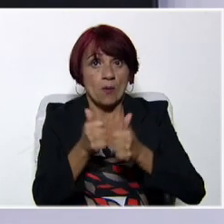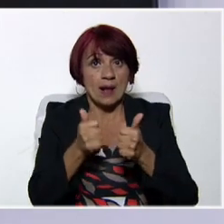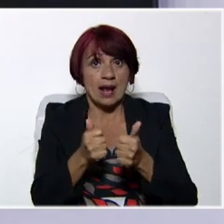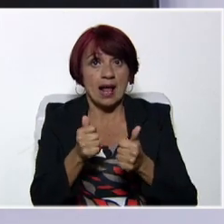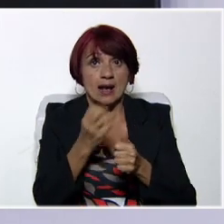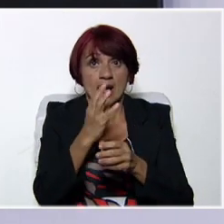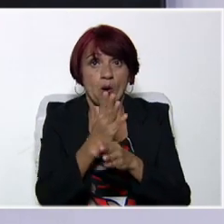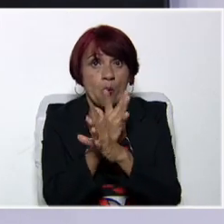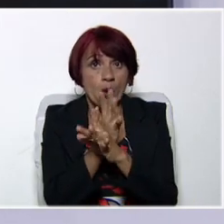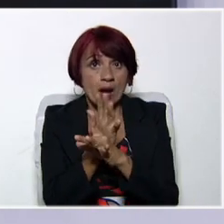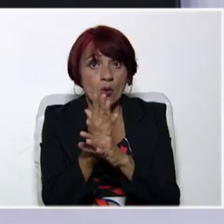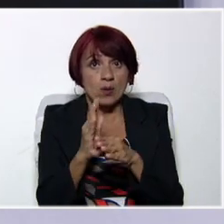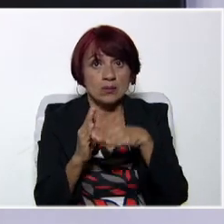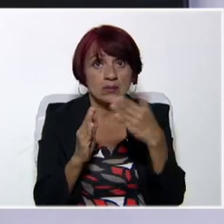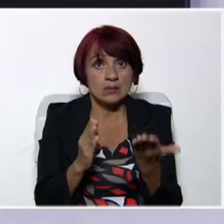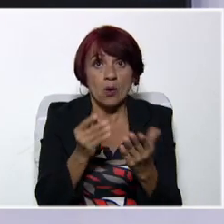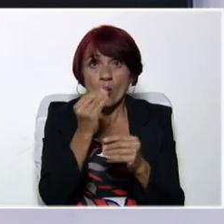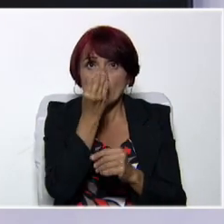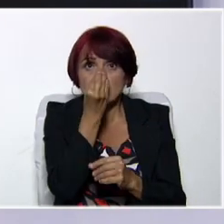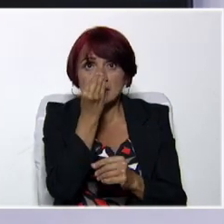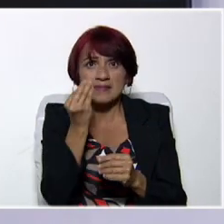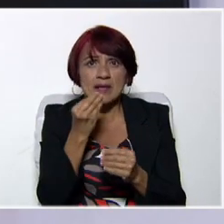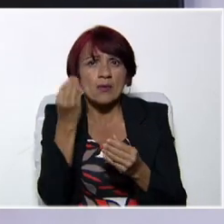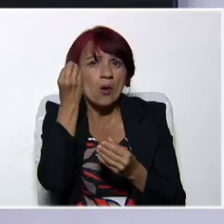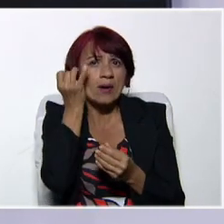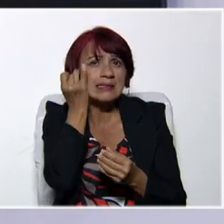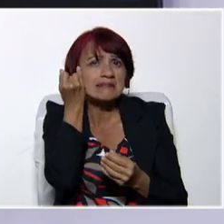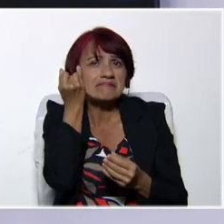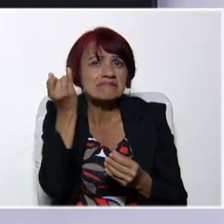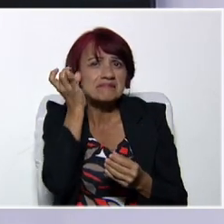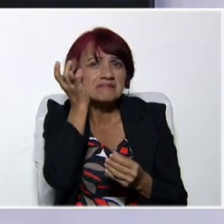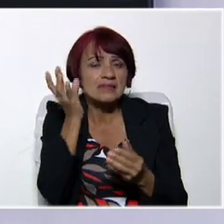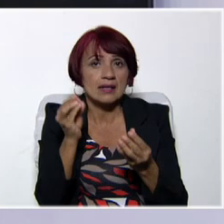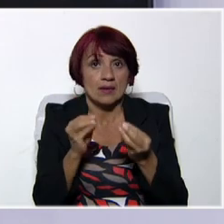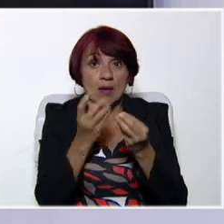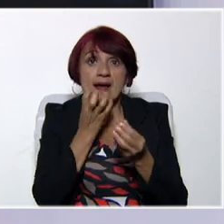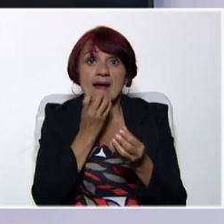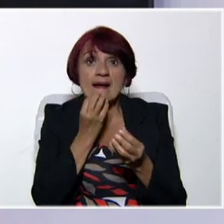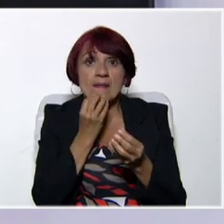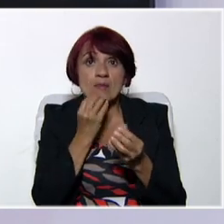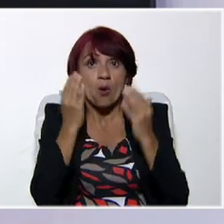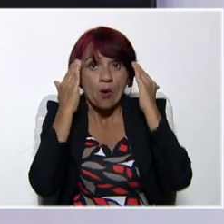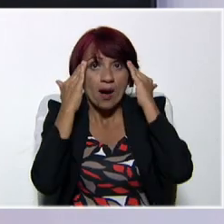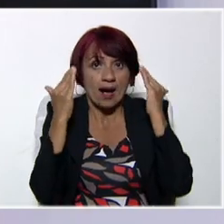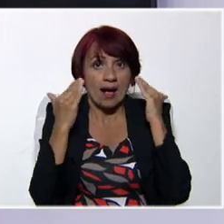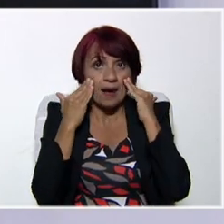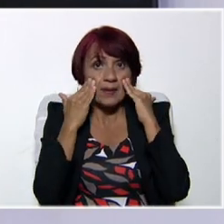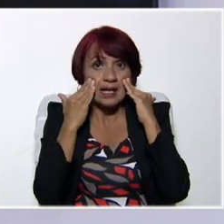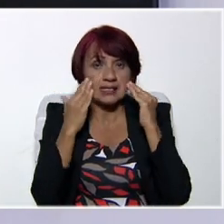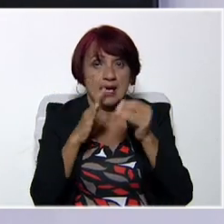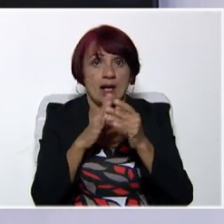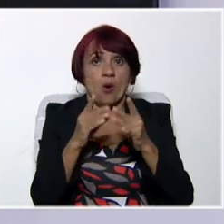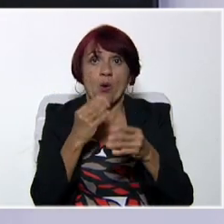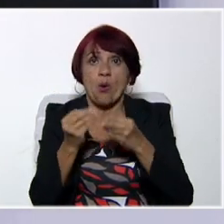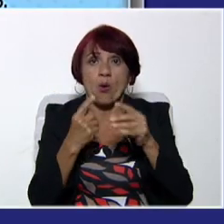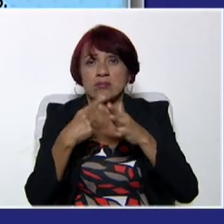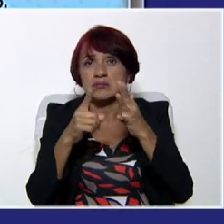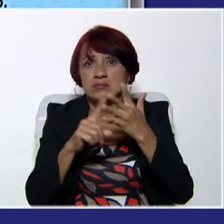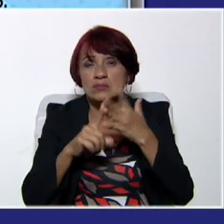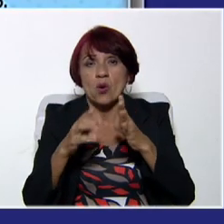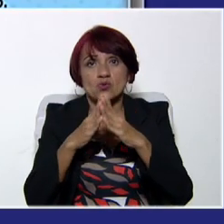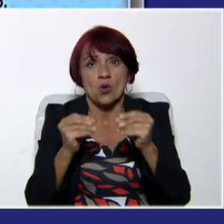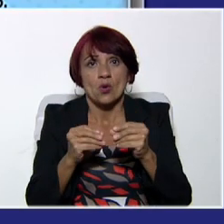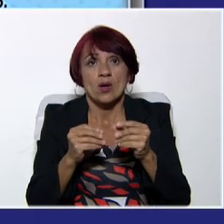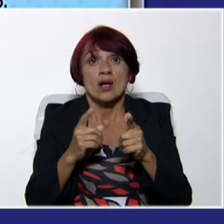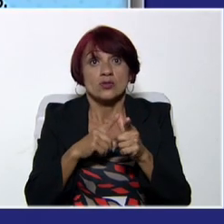hacer incluso que los más pequeños les hagan dibujo. Usen su creatividad para que... Aquí tenemos un ejemplo. Head y cabeza y plomero. Segundo